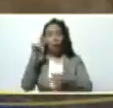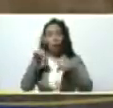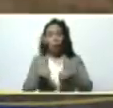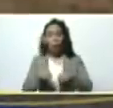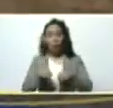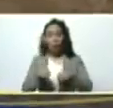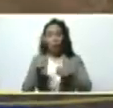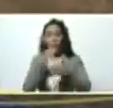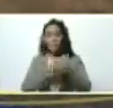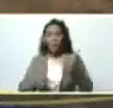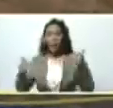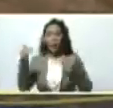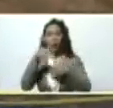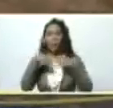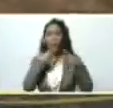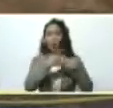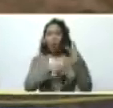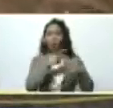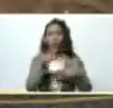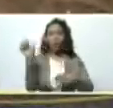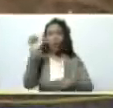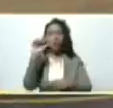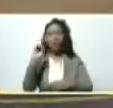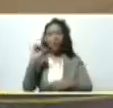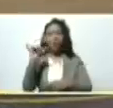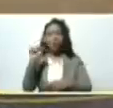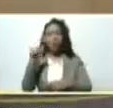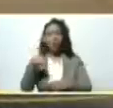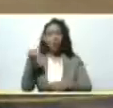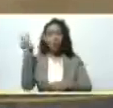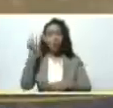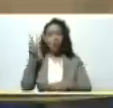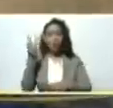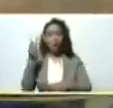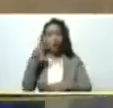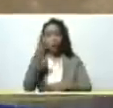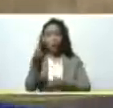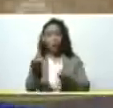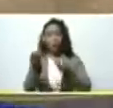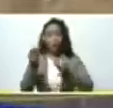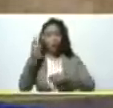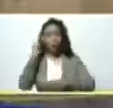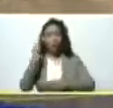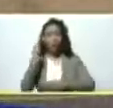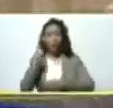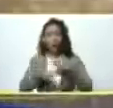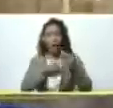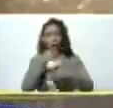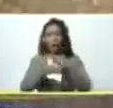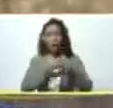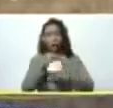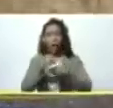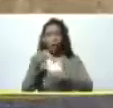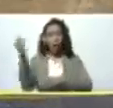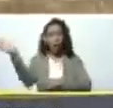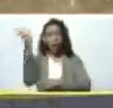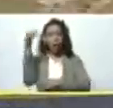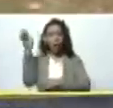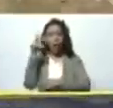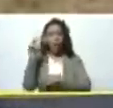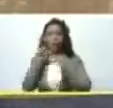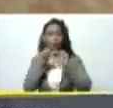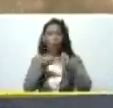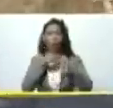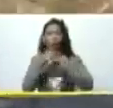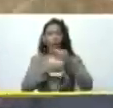el mayor productor de soya de Venezuela usted nos dio la tarea de que enarboráramos la bandera de seguir